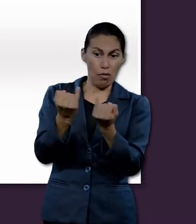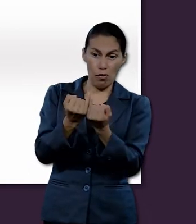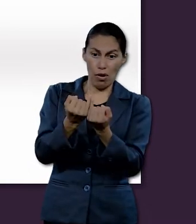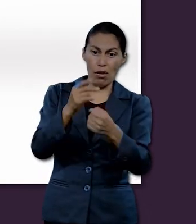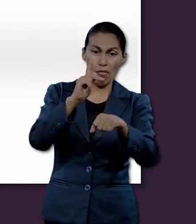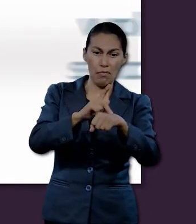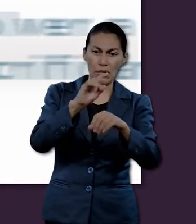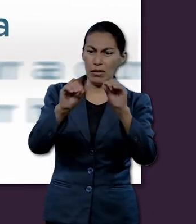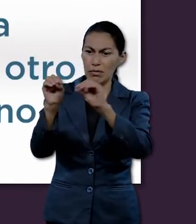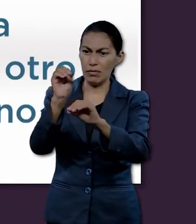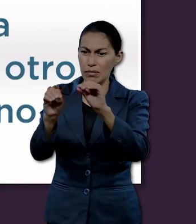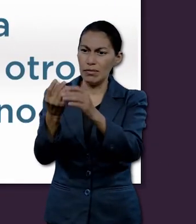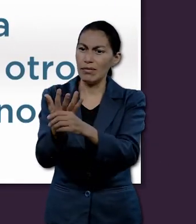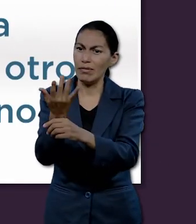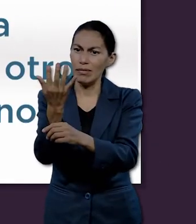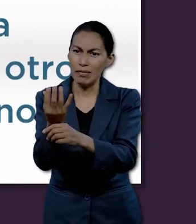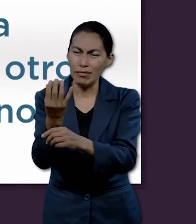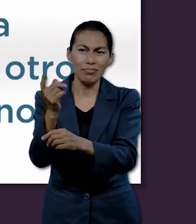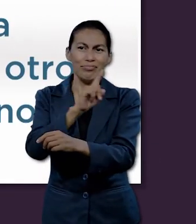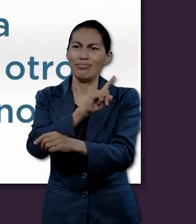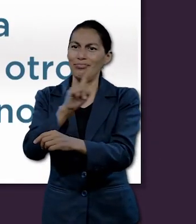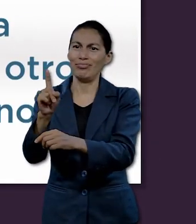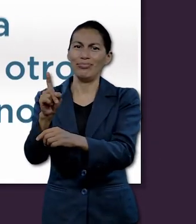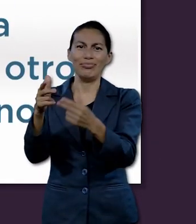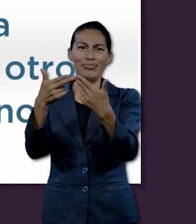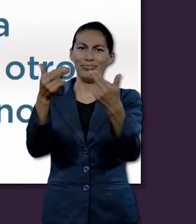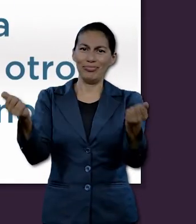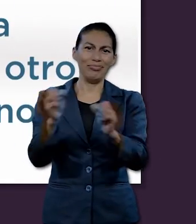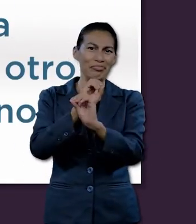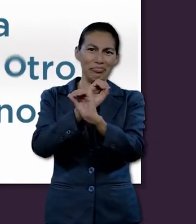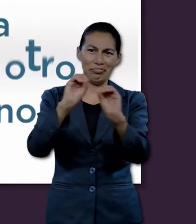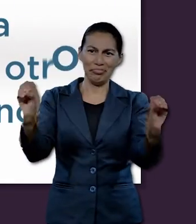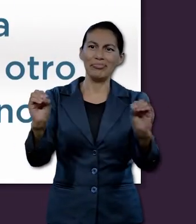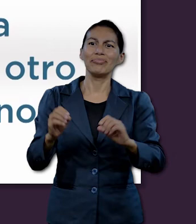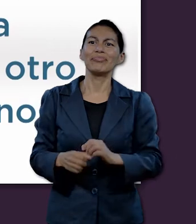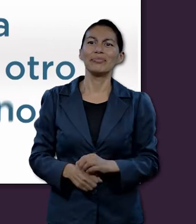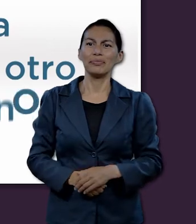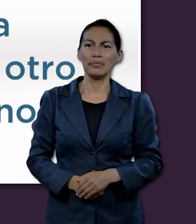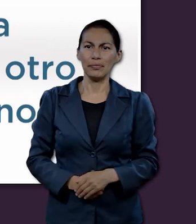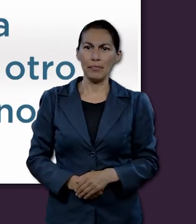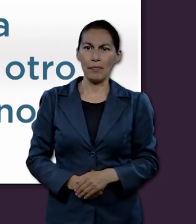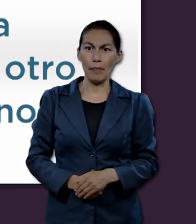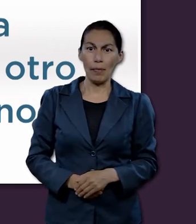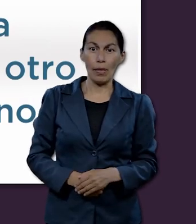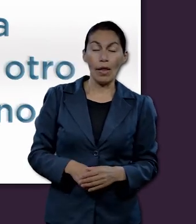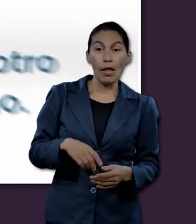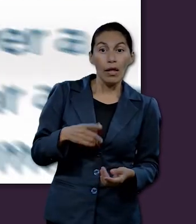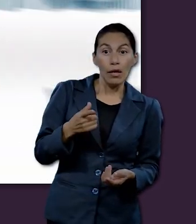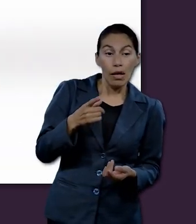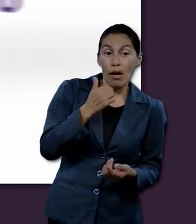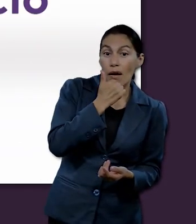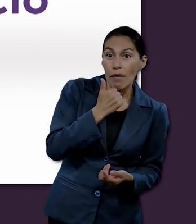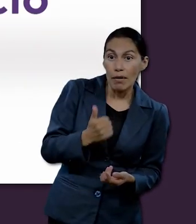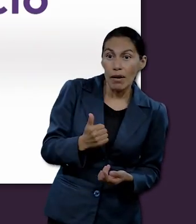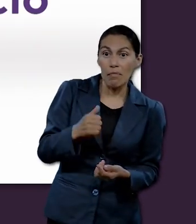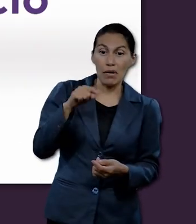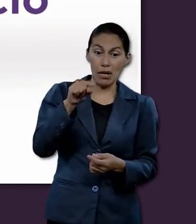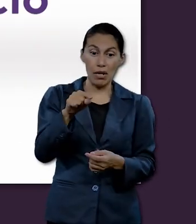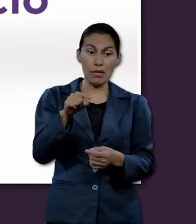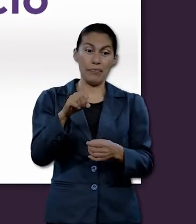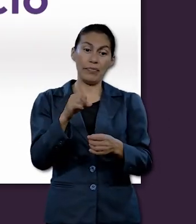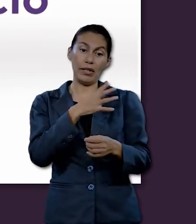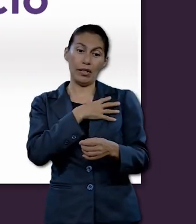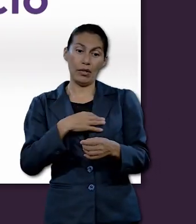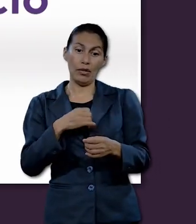recibido ni recibirá jamás ese mandato de volver a sacrificar a otro ser humano. Incluso en el